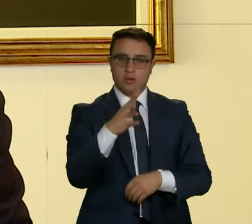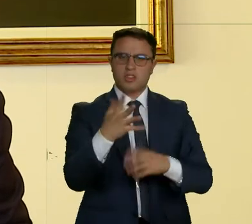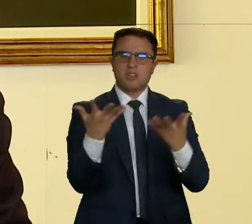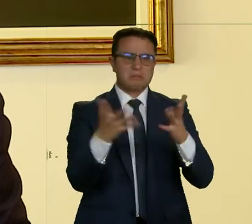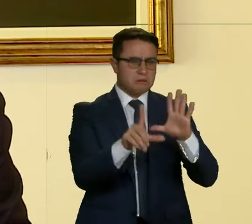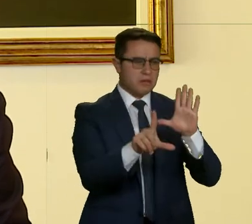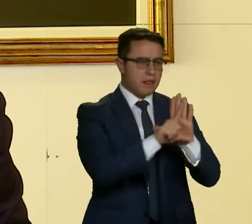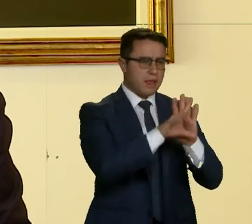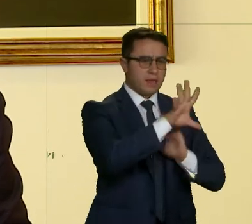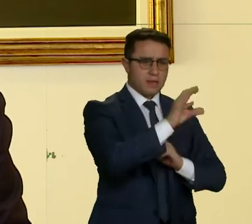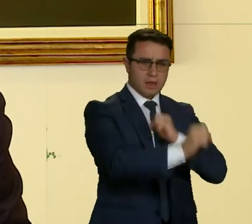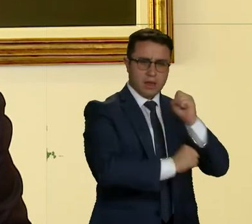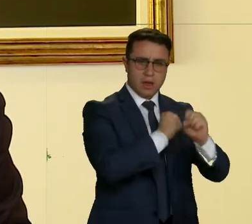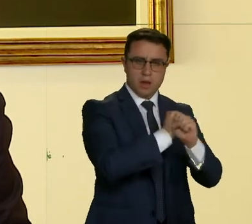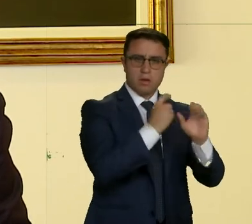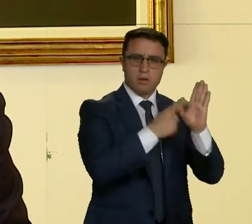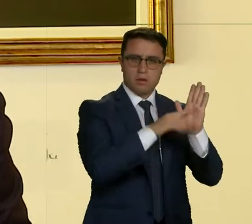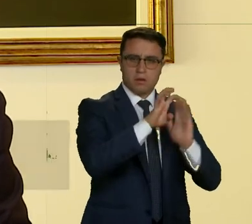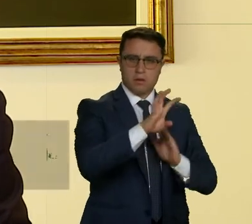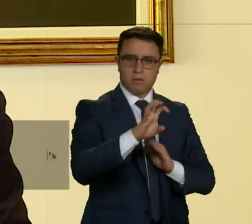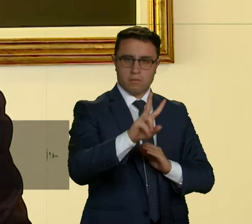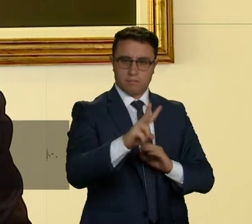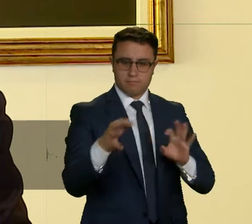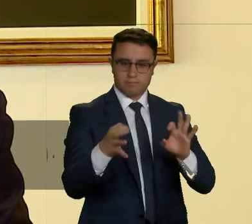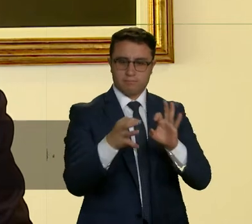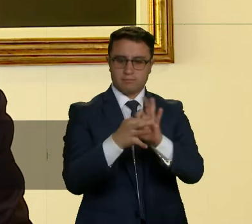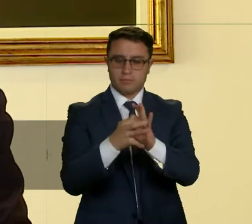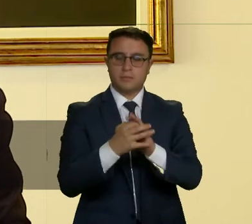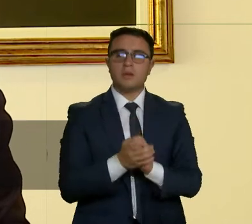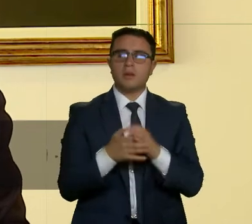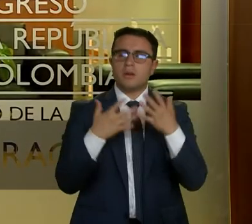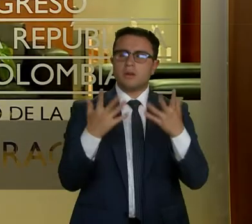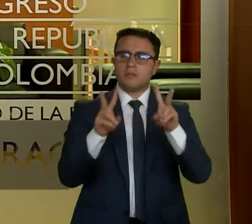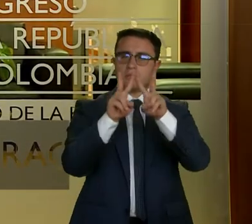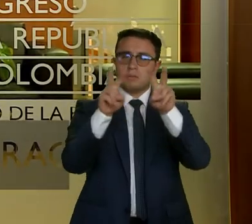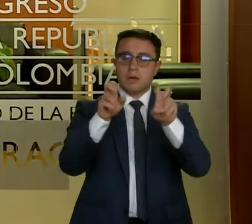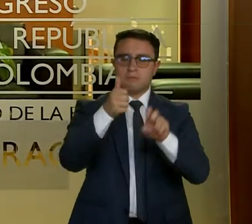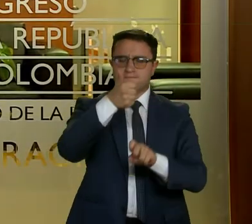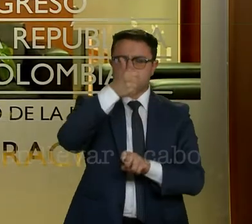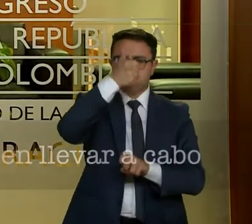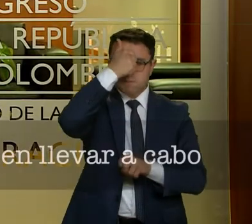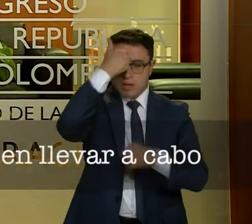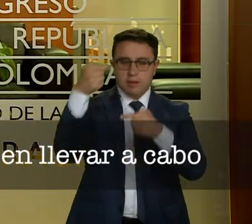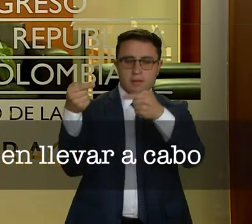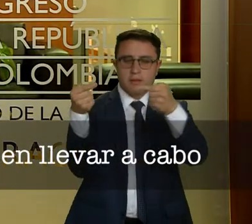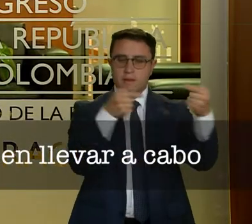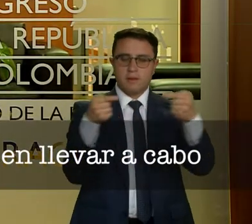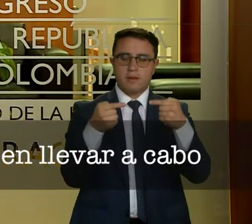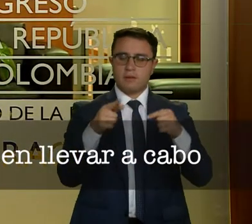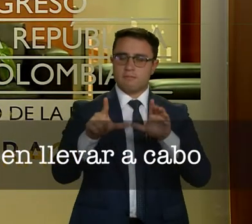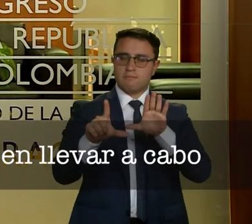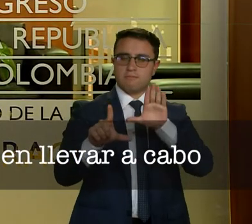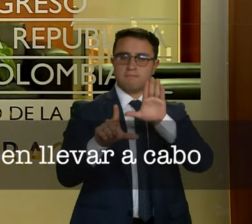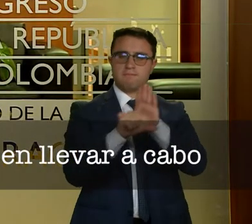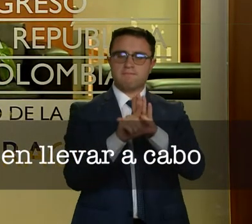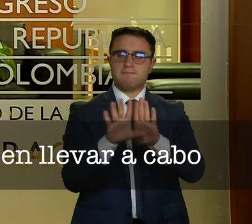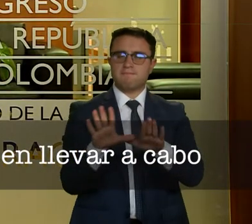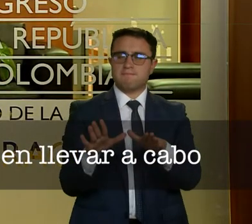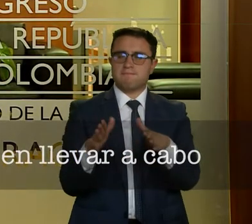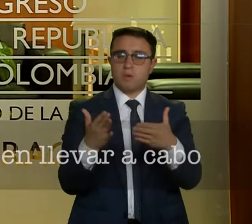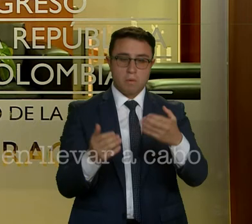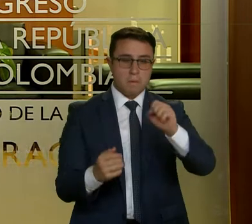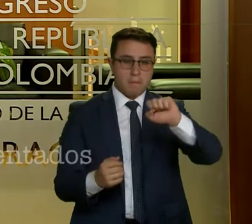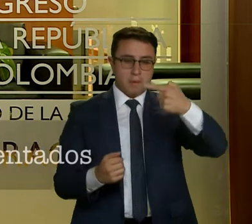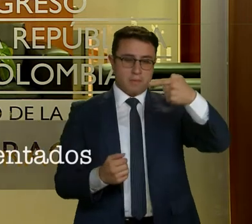en la Ley Quinta de 1992. Tantos temas determinan prioridad sobre el debate legislativo que se debe